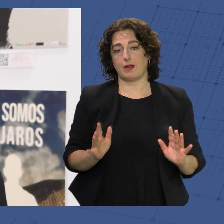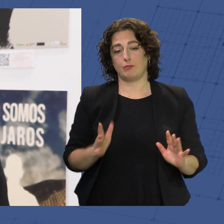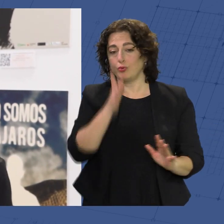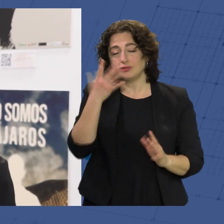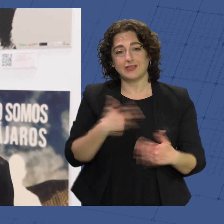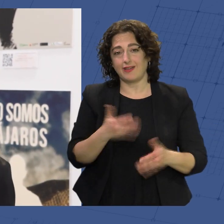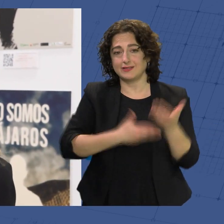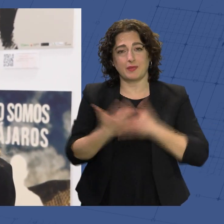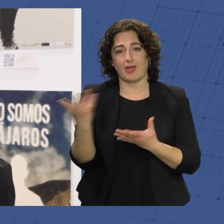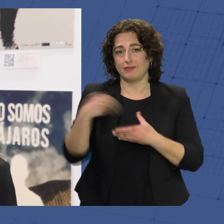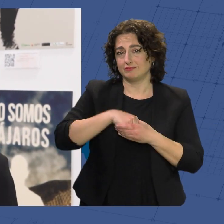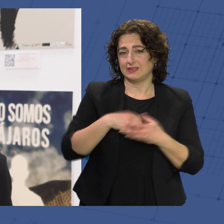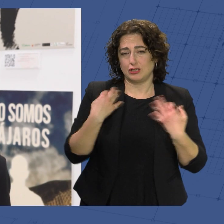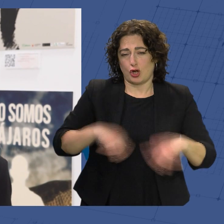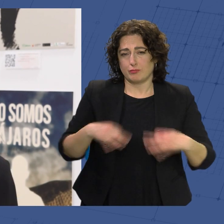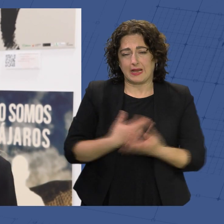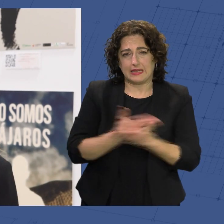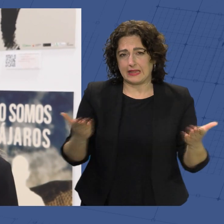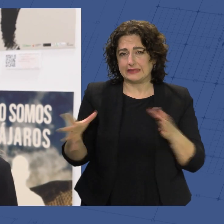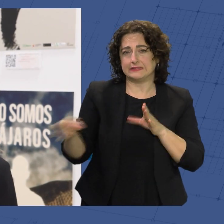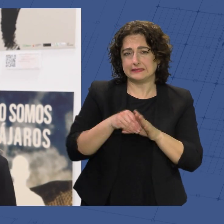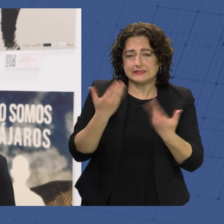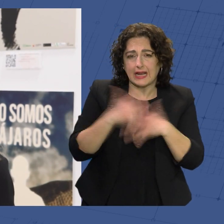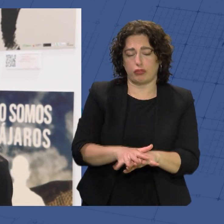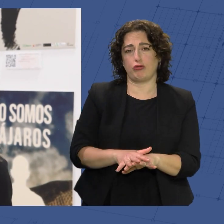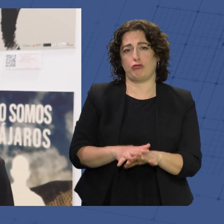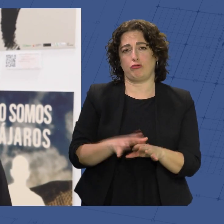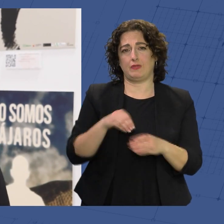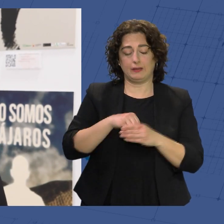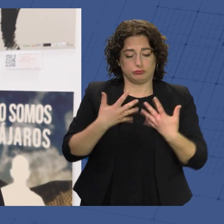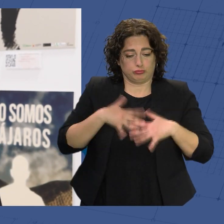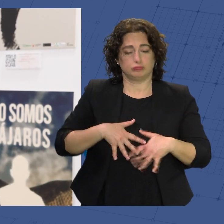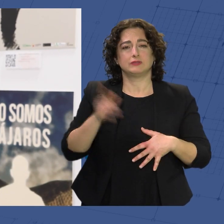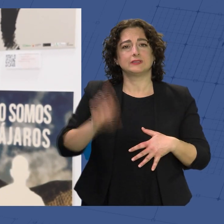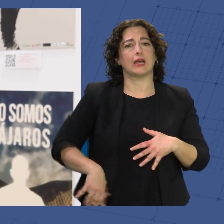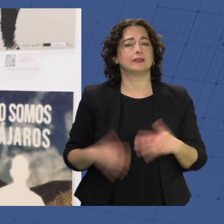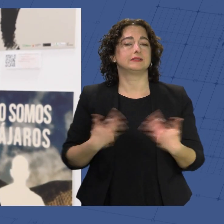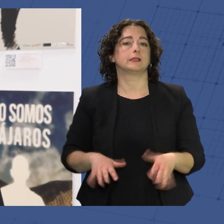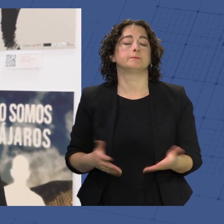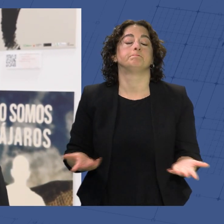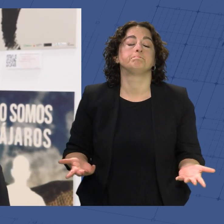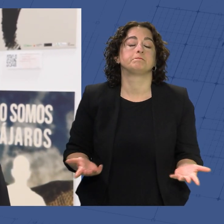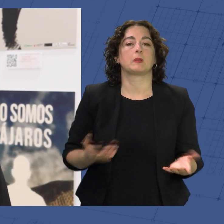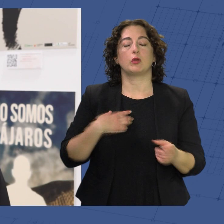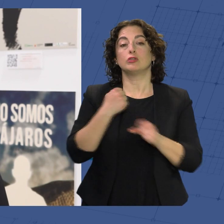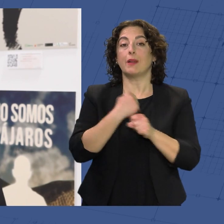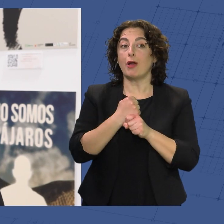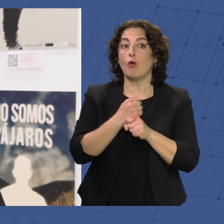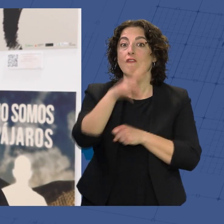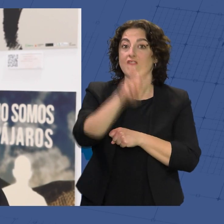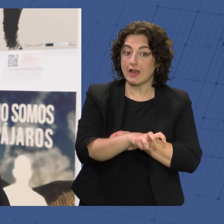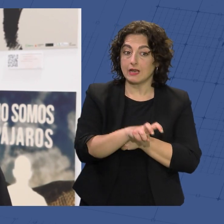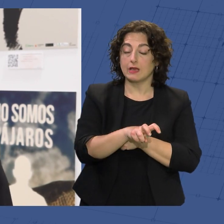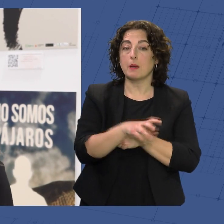estar totalmente normalizado e integrado dentro de nosotros. Pero todo aquel trabajo que sirva para